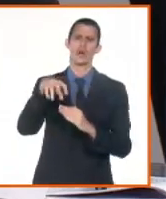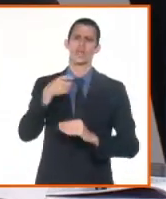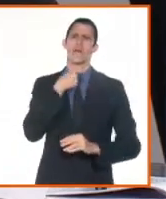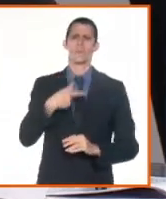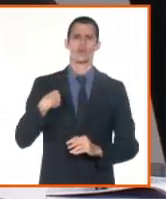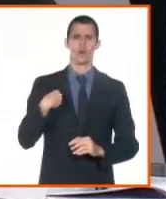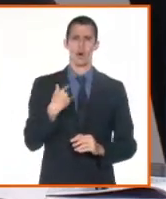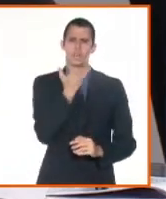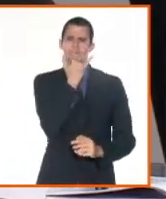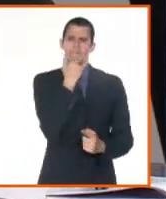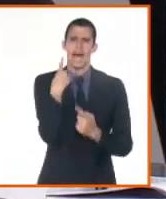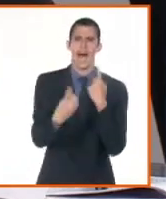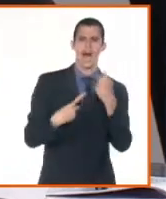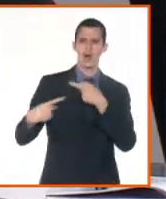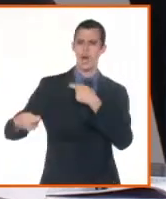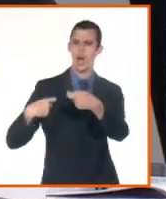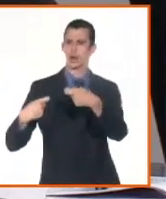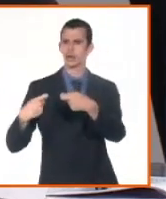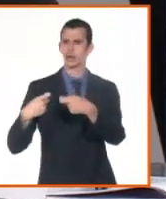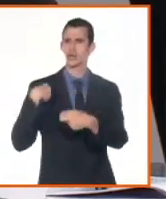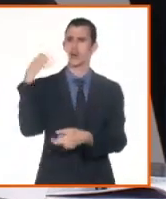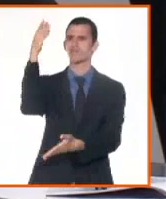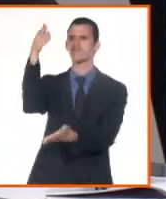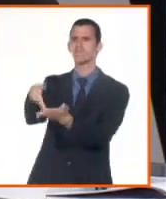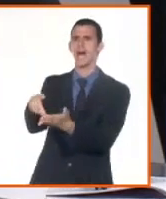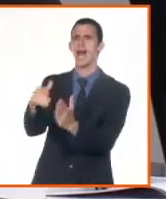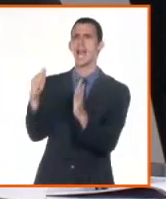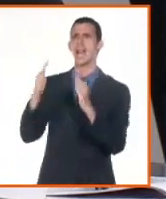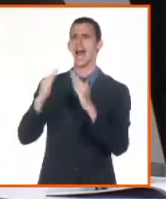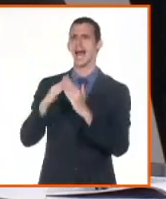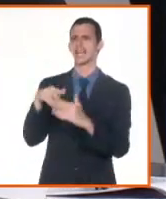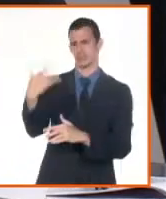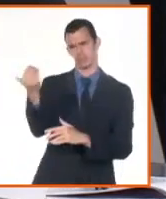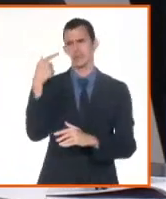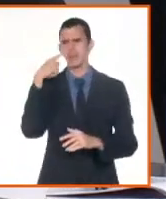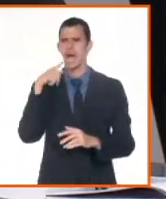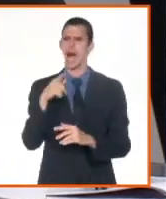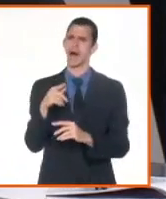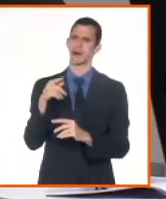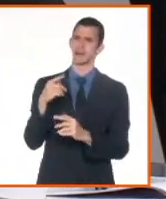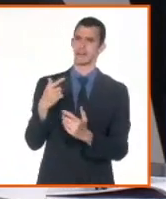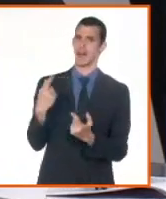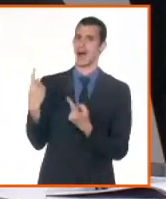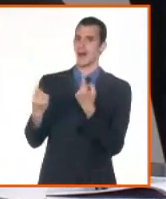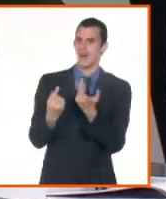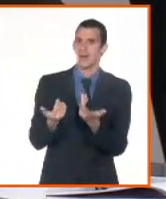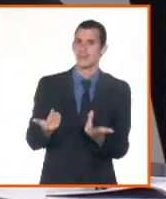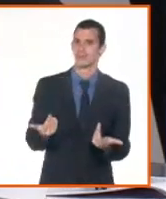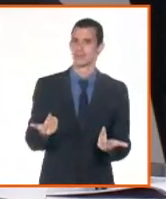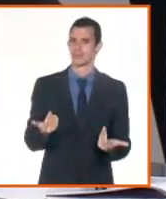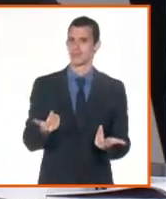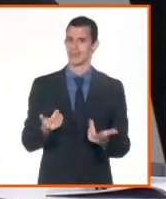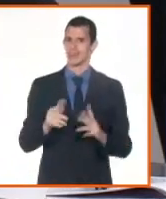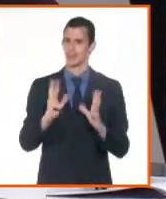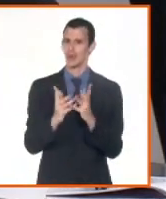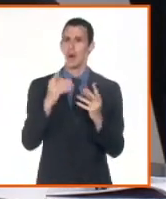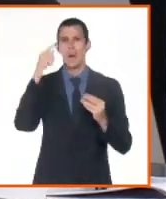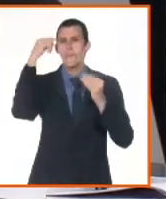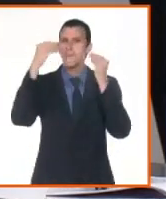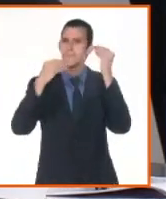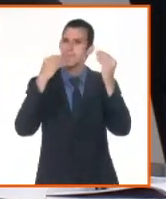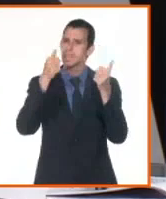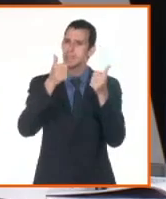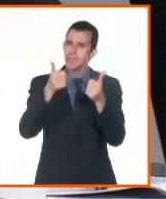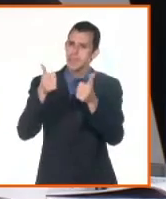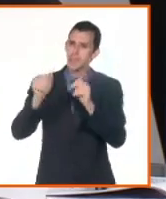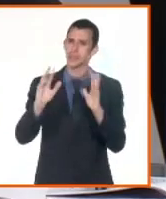reclamación, porque el domicilio social es importante, a dónde usted le va a hacer la notificación a la parte, a esa persona jurídica,